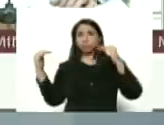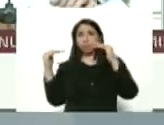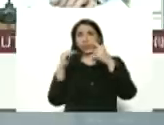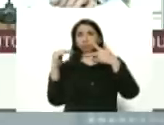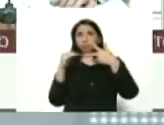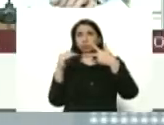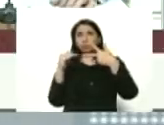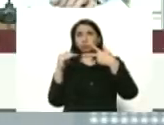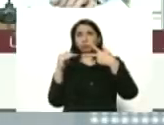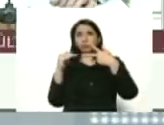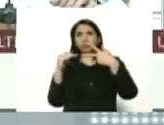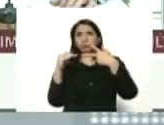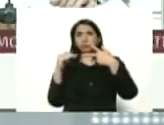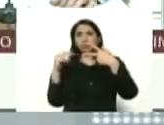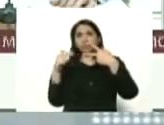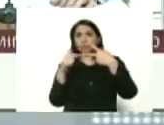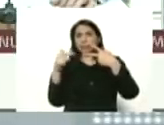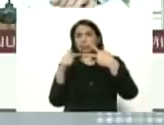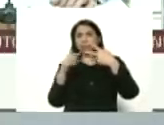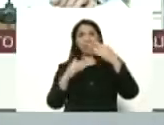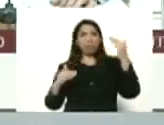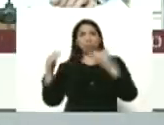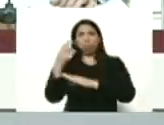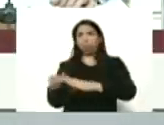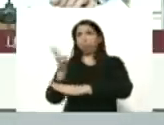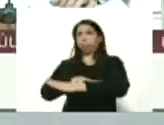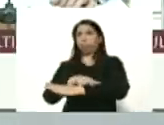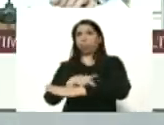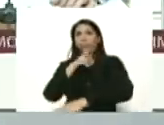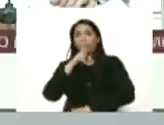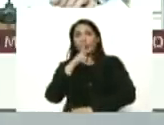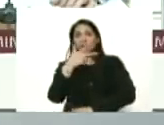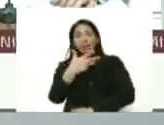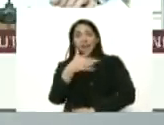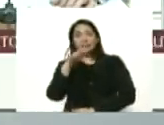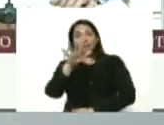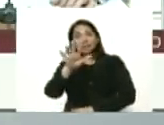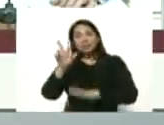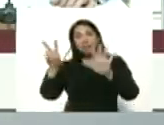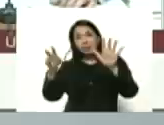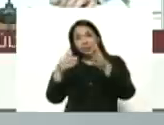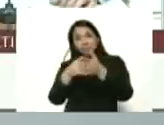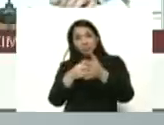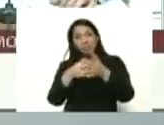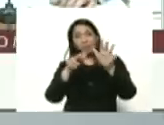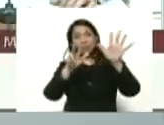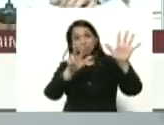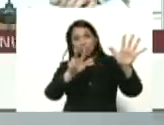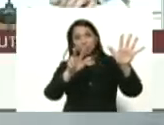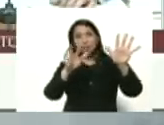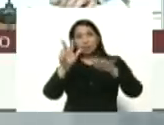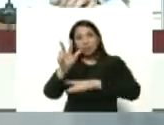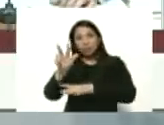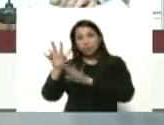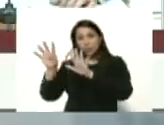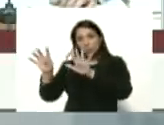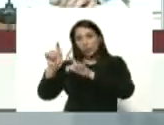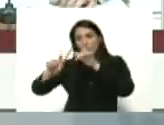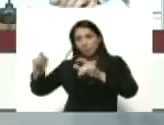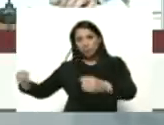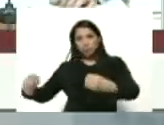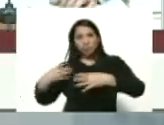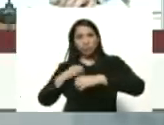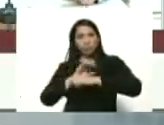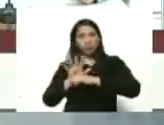Brasil crecimiento exponencial vertiginoso trescientos cincuenta y siete mil ochocientos treinta y nueve casos Brasil